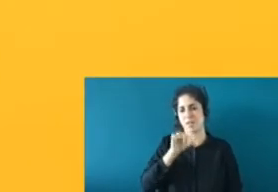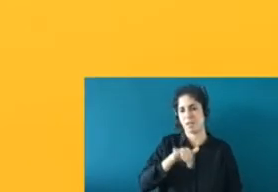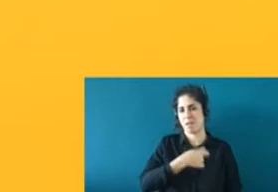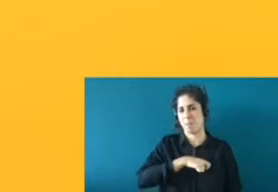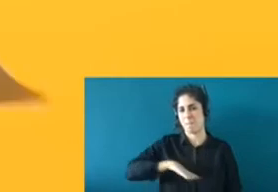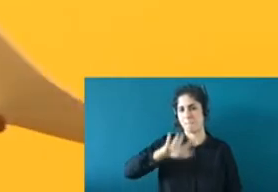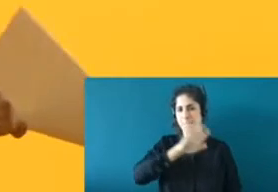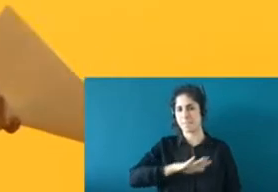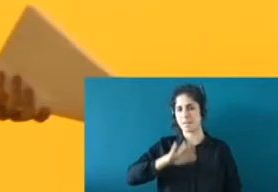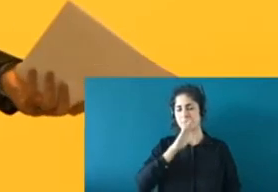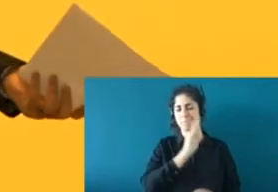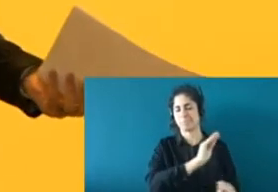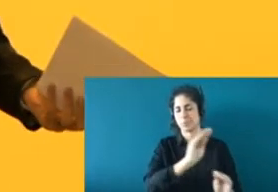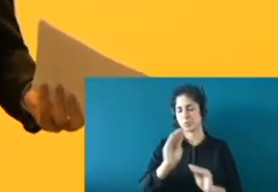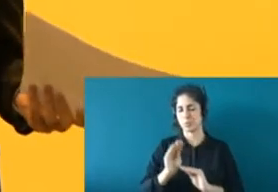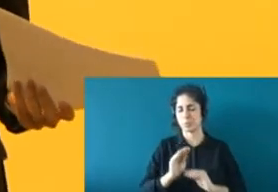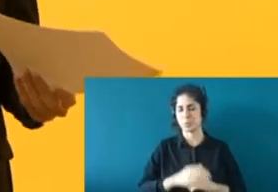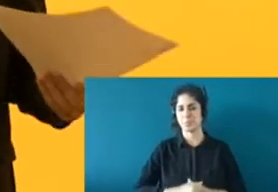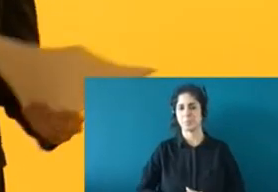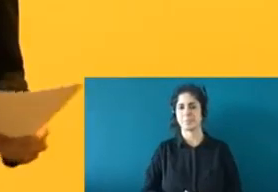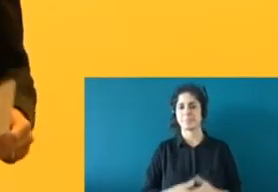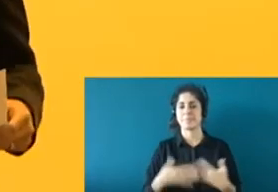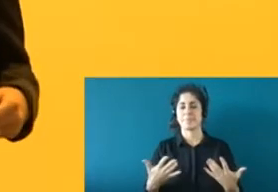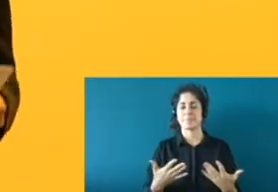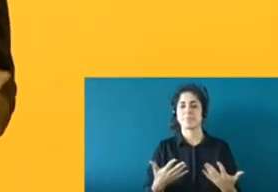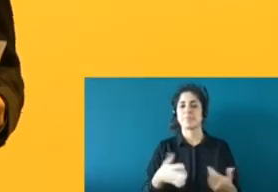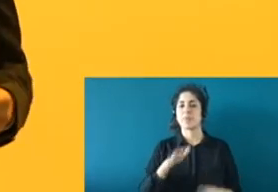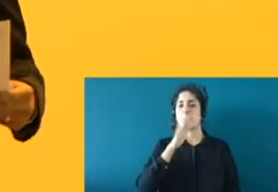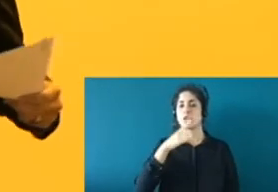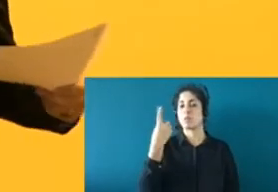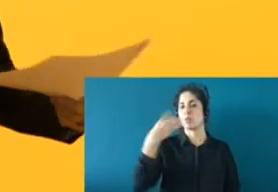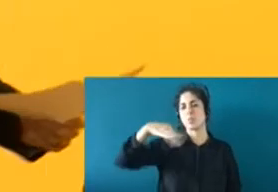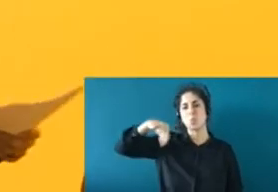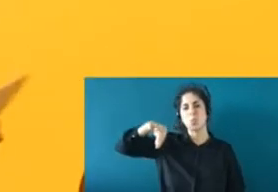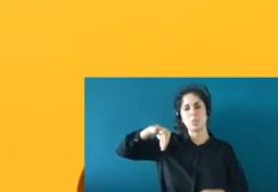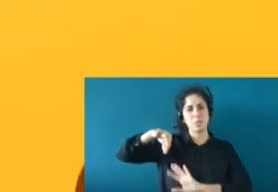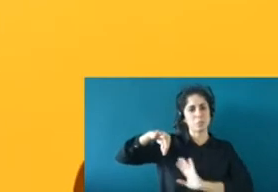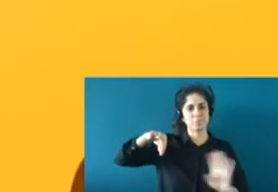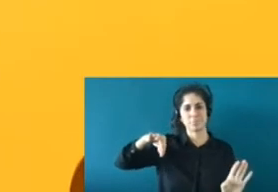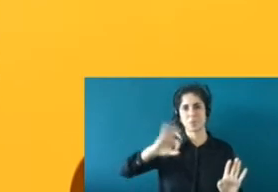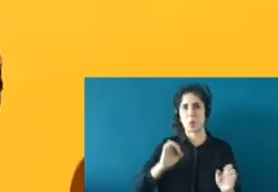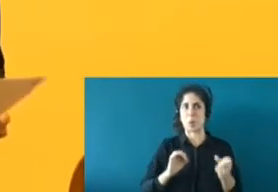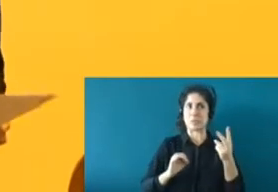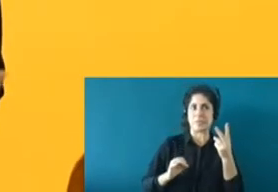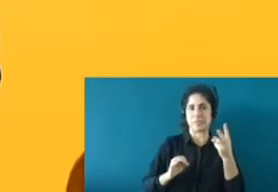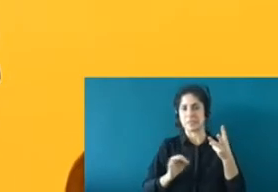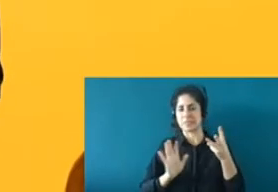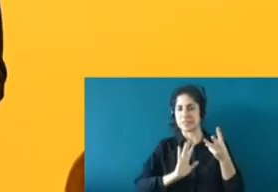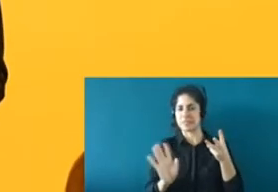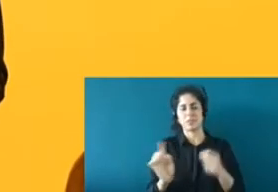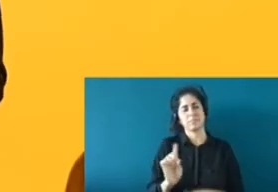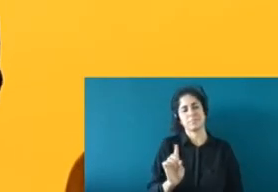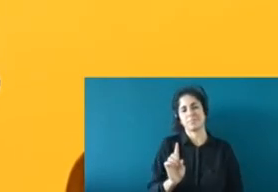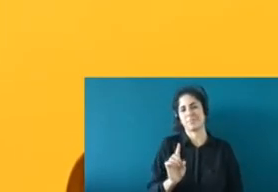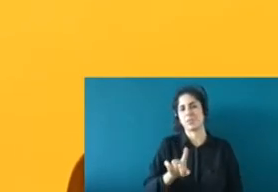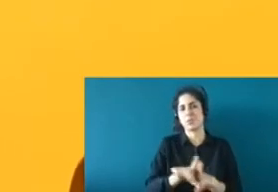Entonces, bueno, no hay un motivo solo o varios, ¿no? Yo creo que cada historia es individual y